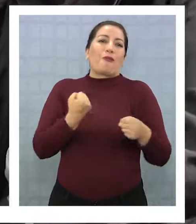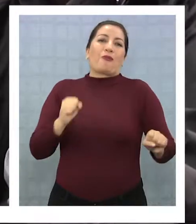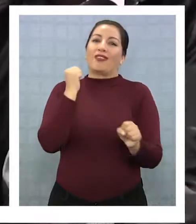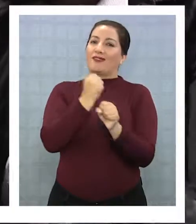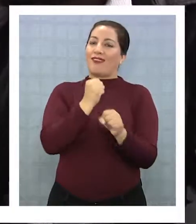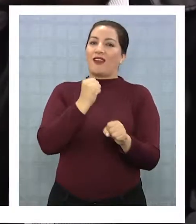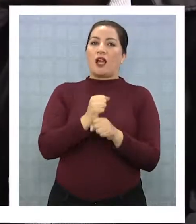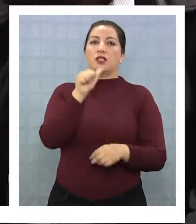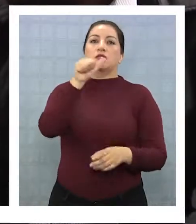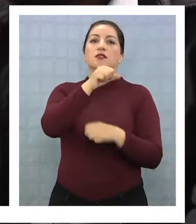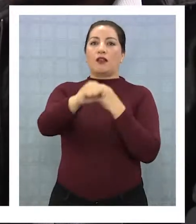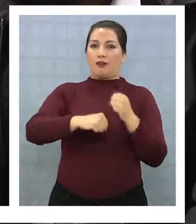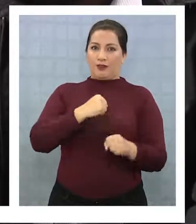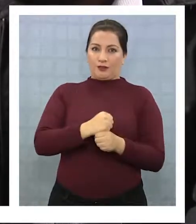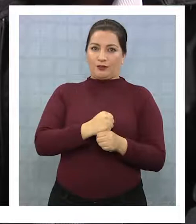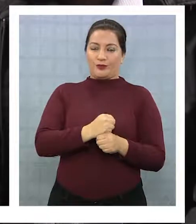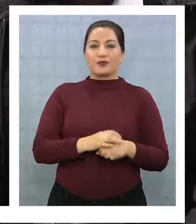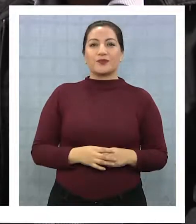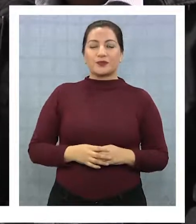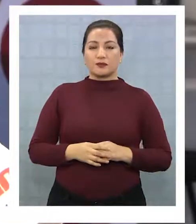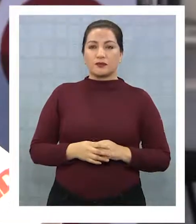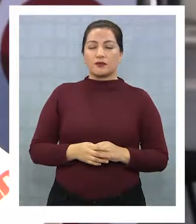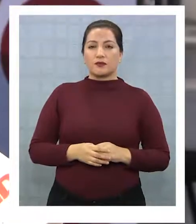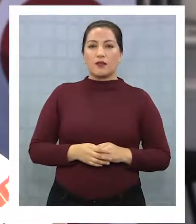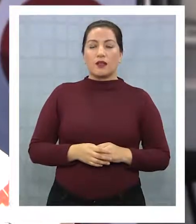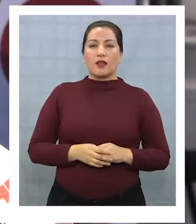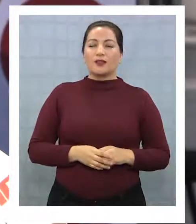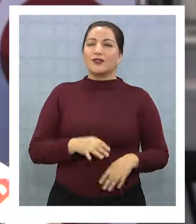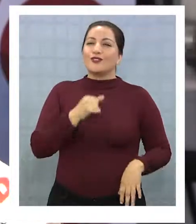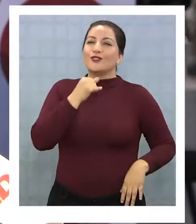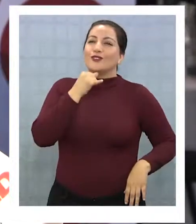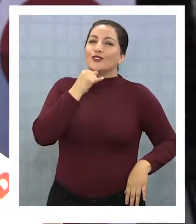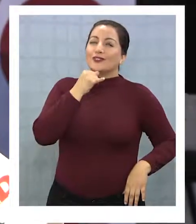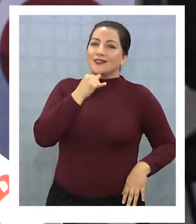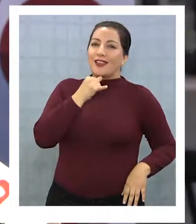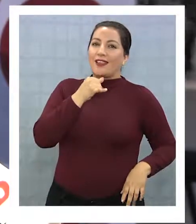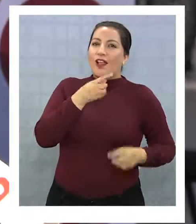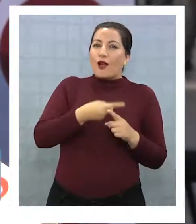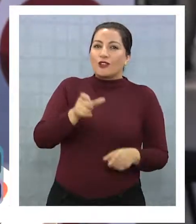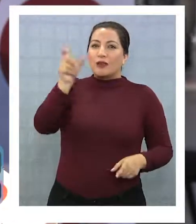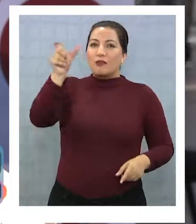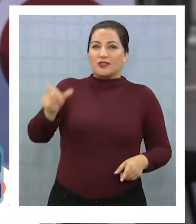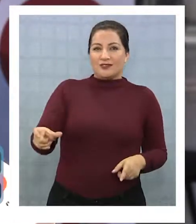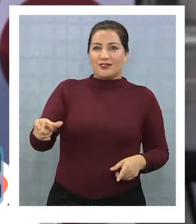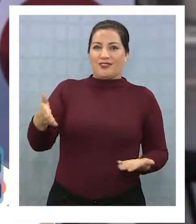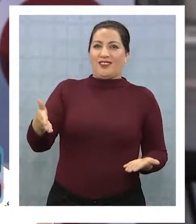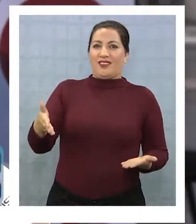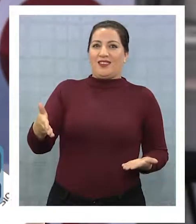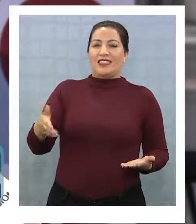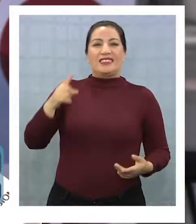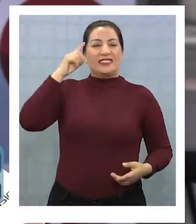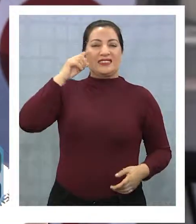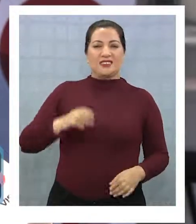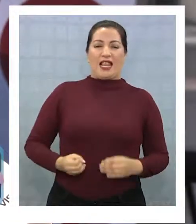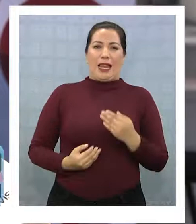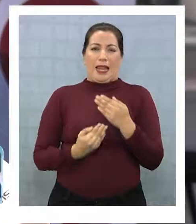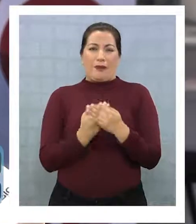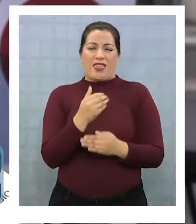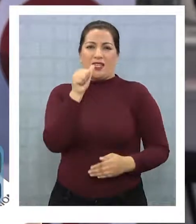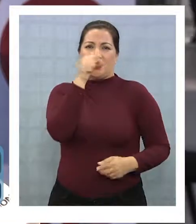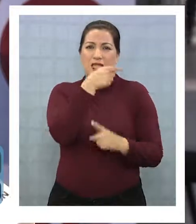años. Mira, yo no sé si mis adversarios políticos son capi levantarse a las seis y media todos los días